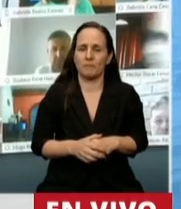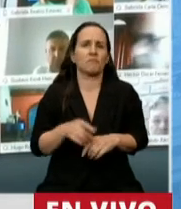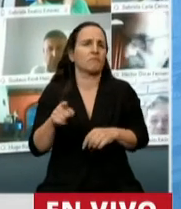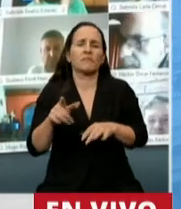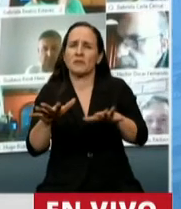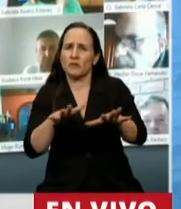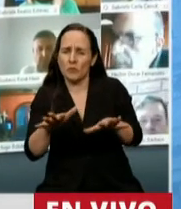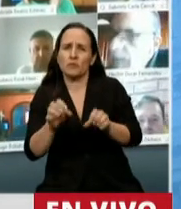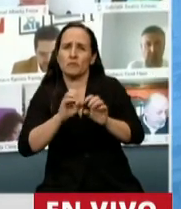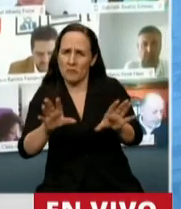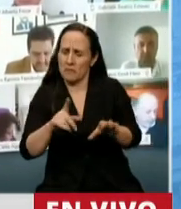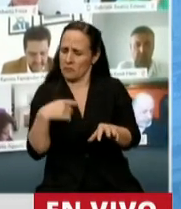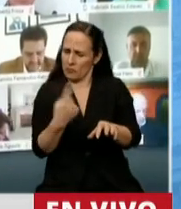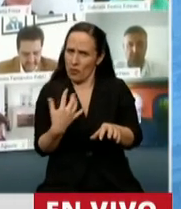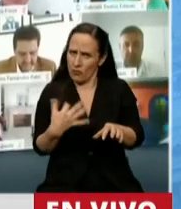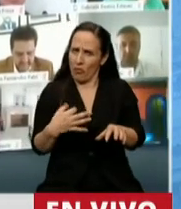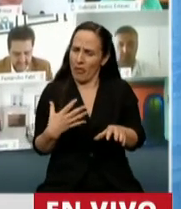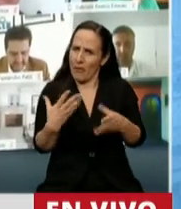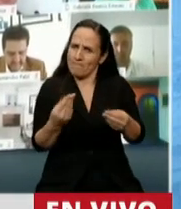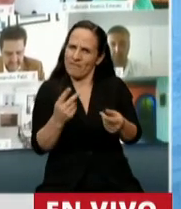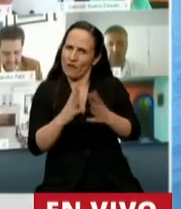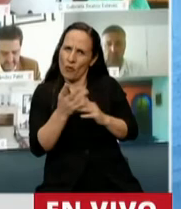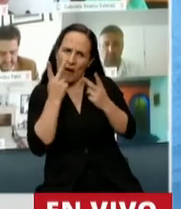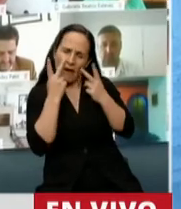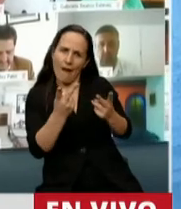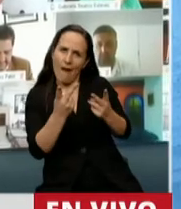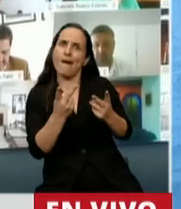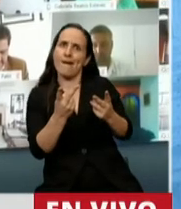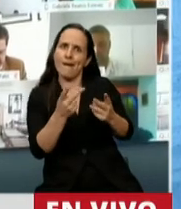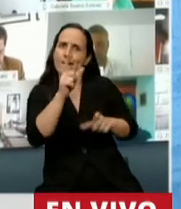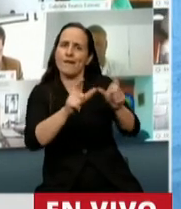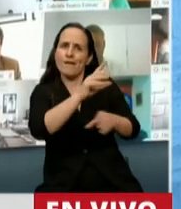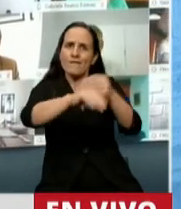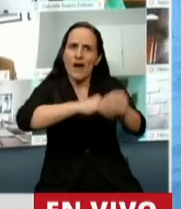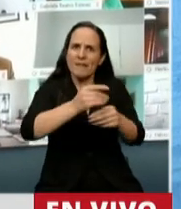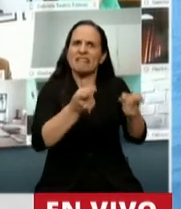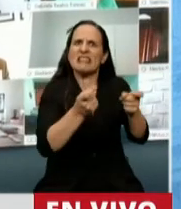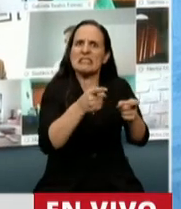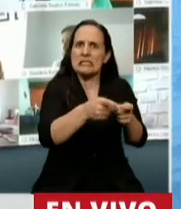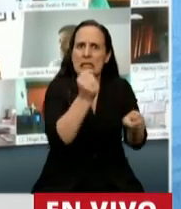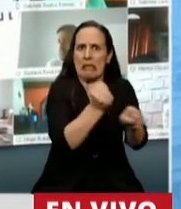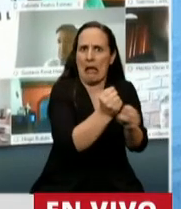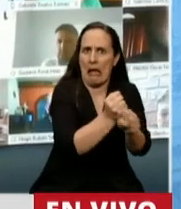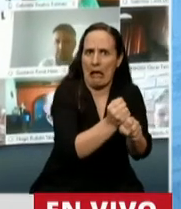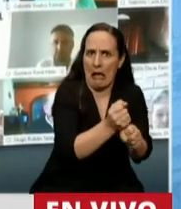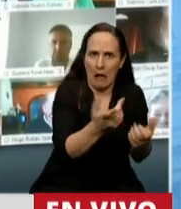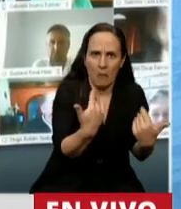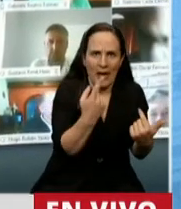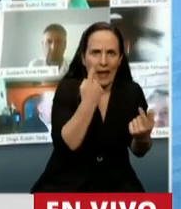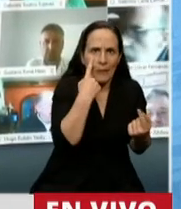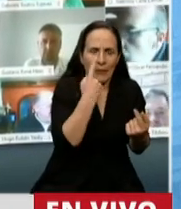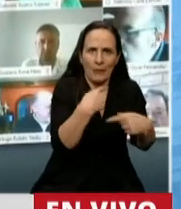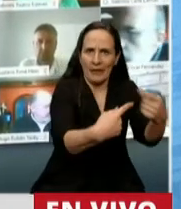extremas, lo que implica reconocer que hay familias que necesitan del trabajo, que viven y se sostienen de ello,